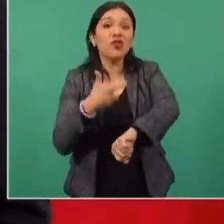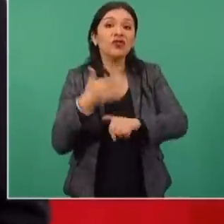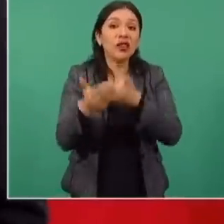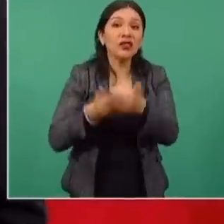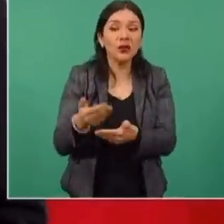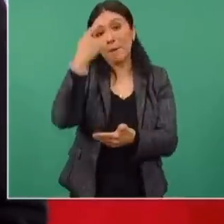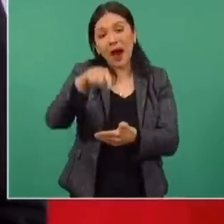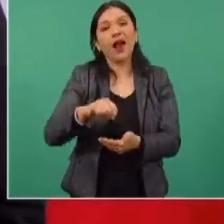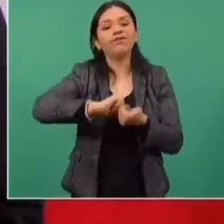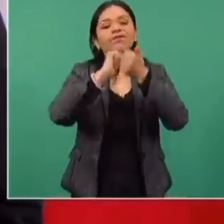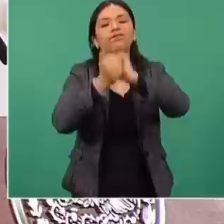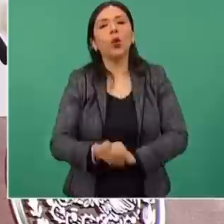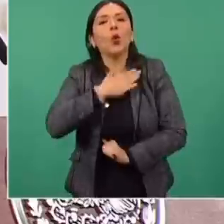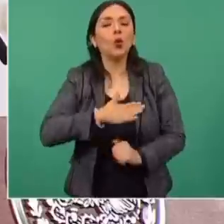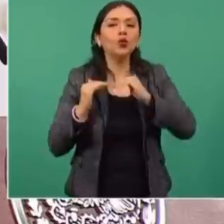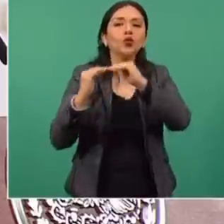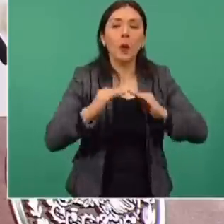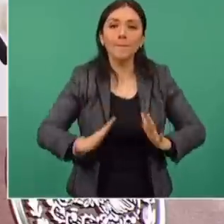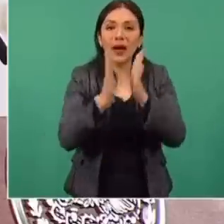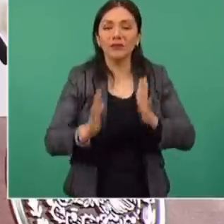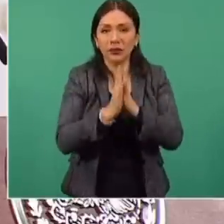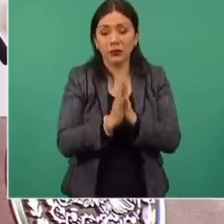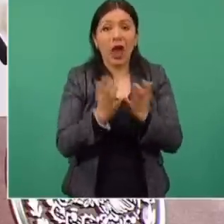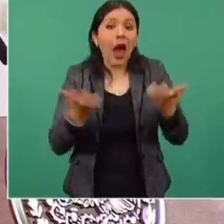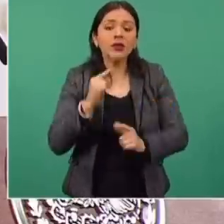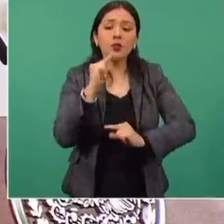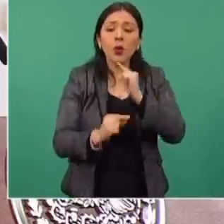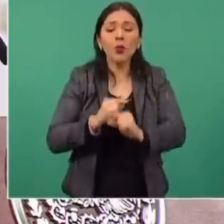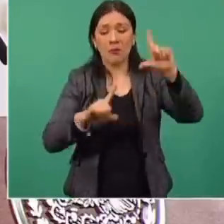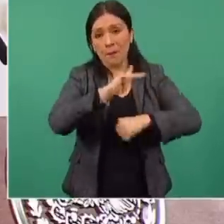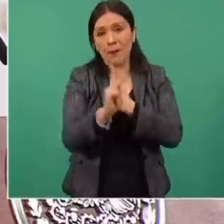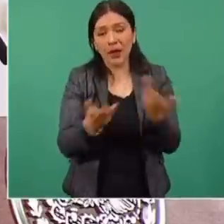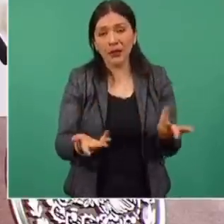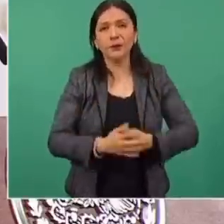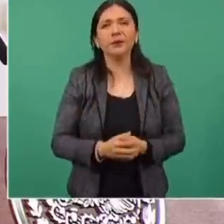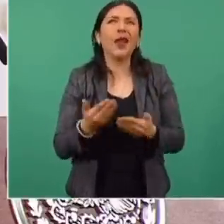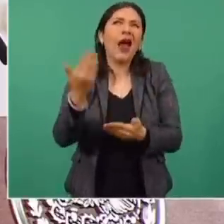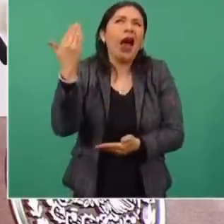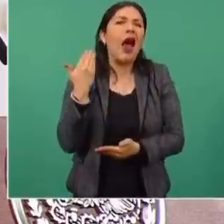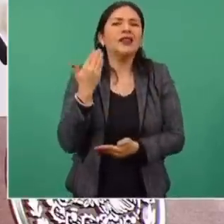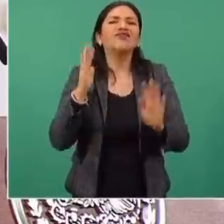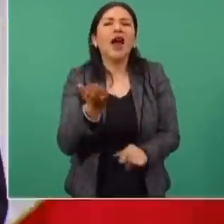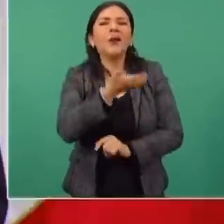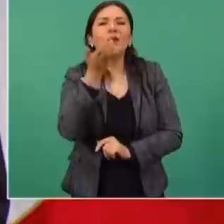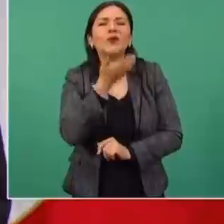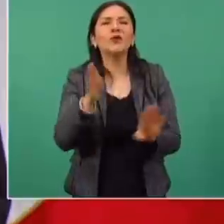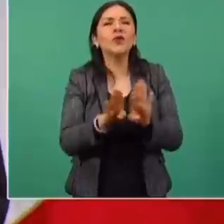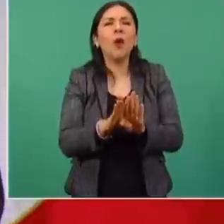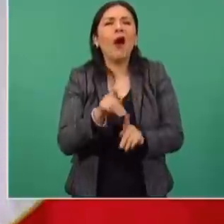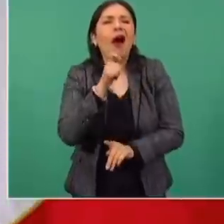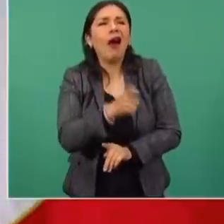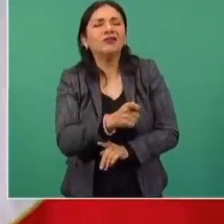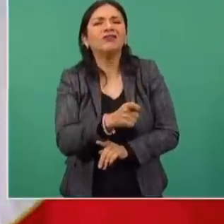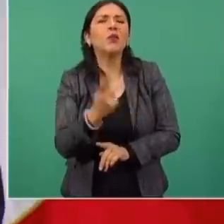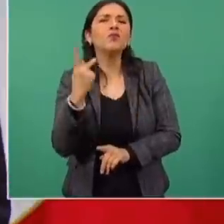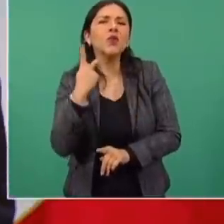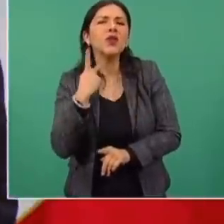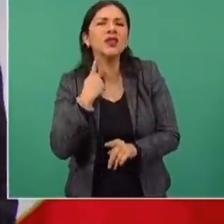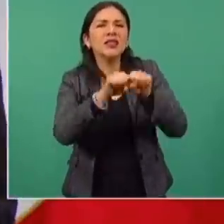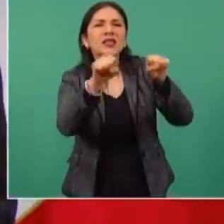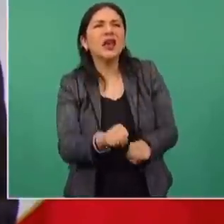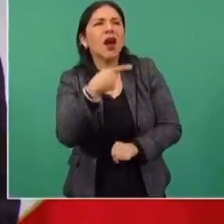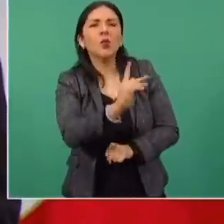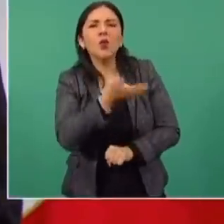de democratización que se está llevando a cabo en nuestro país. Vivimos en un sistema político